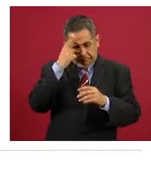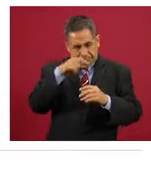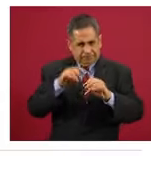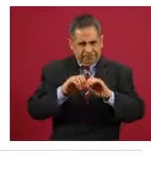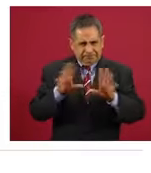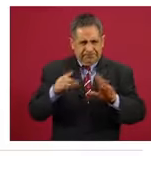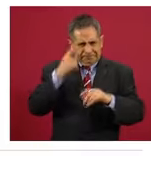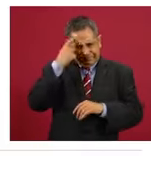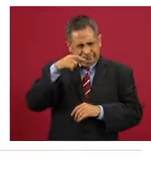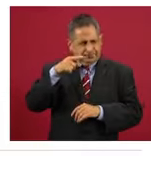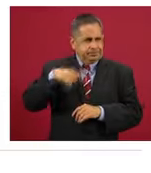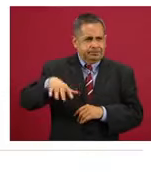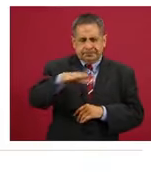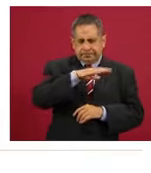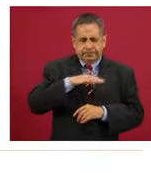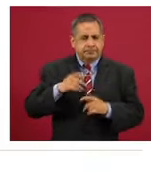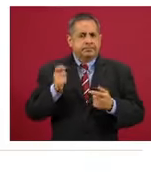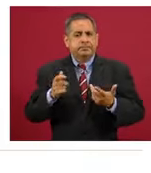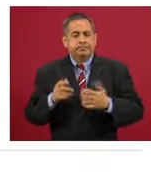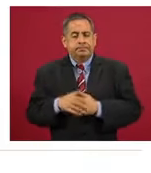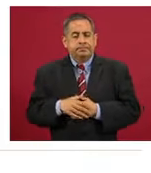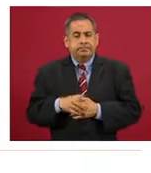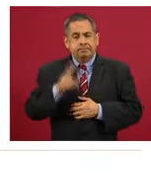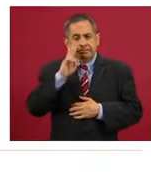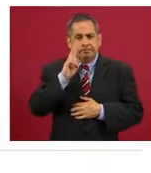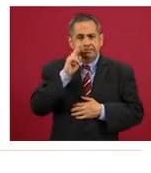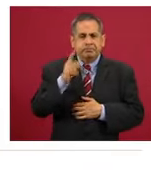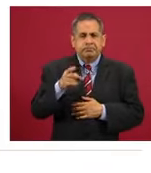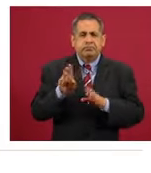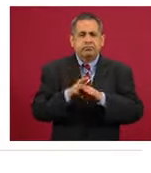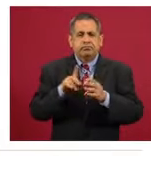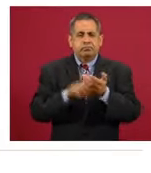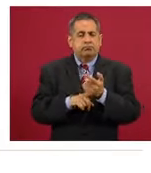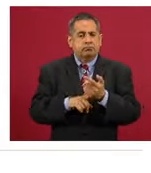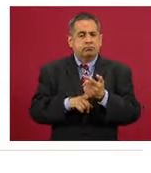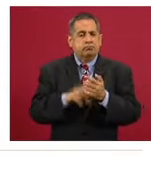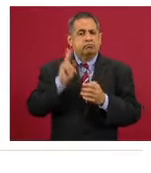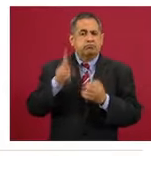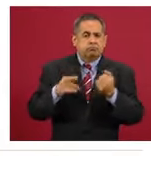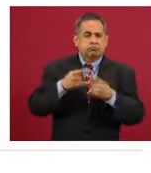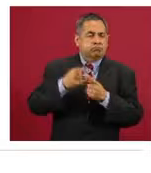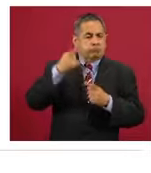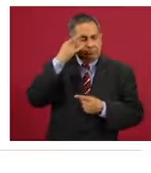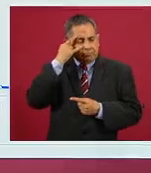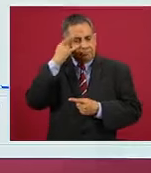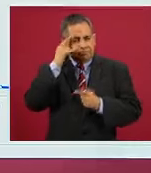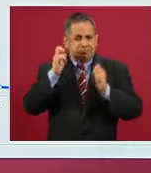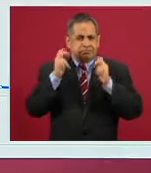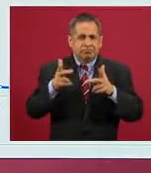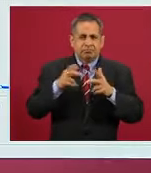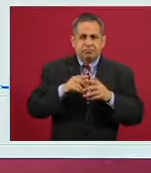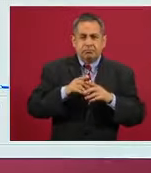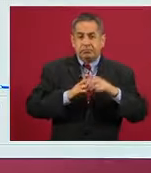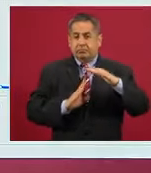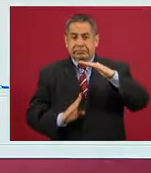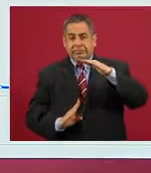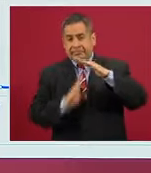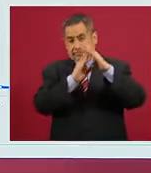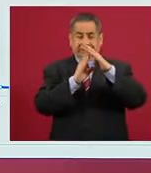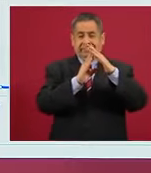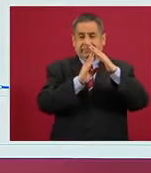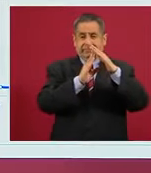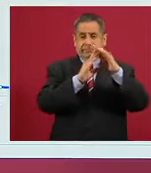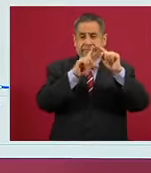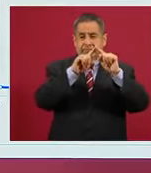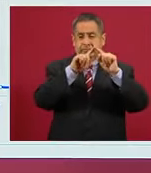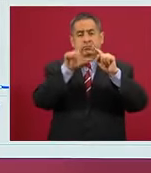las expectativas del control epidémico, verán muy pocas curvas, como la de Campeche o la de Chiapas, en donde se llega a un único punto